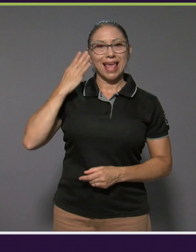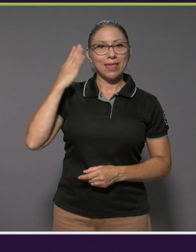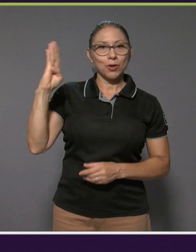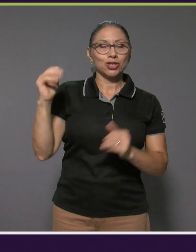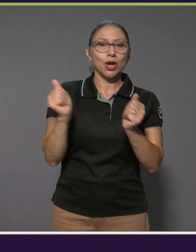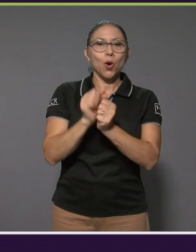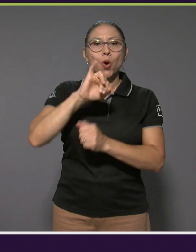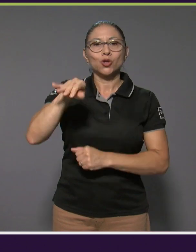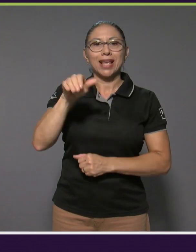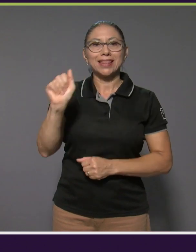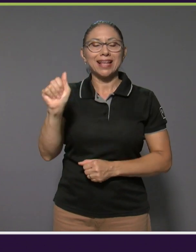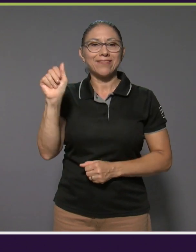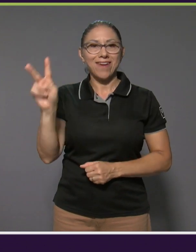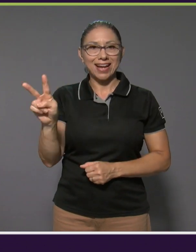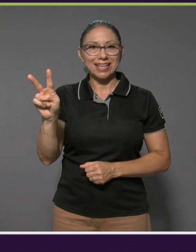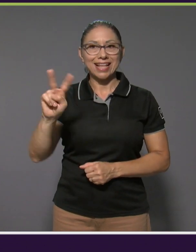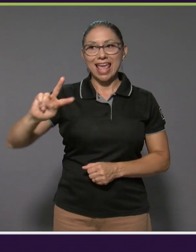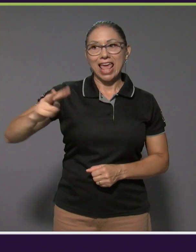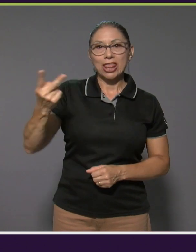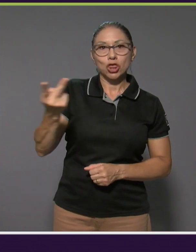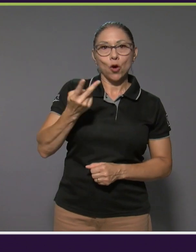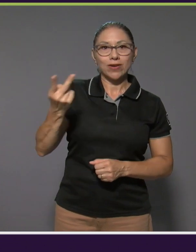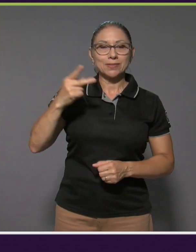José Andrés Vargas en dobles masculino.